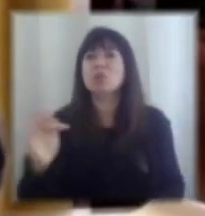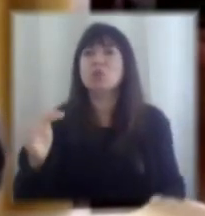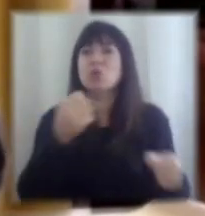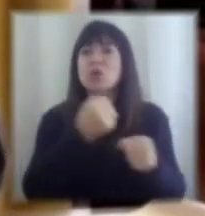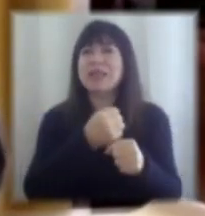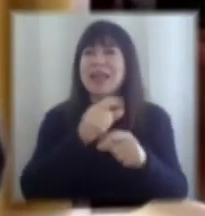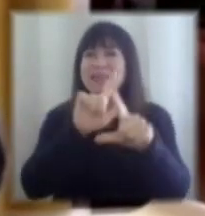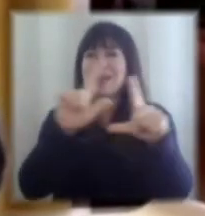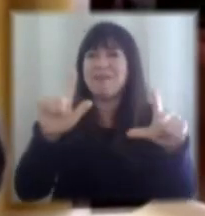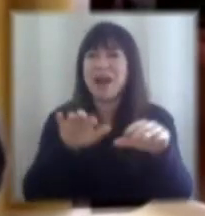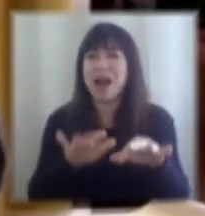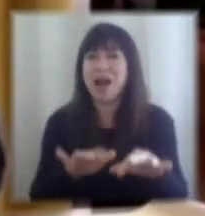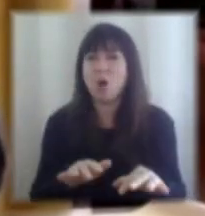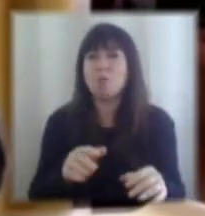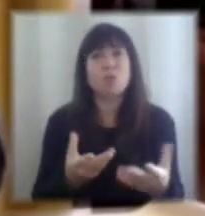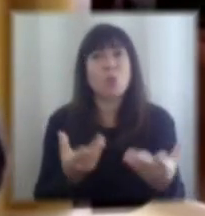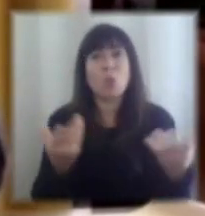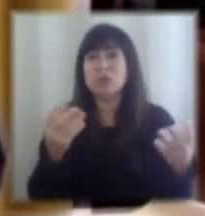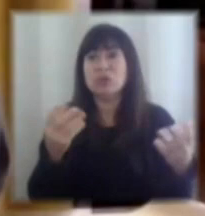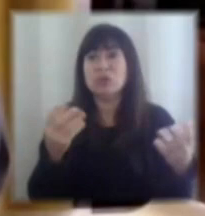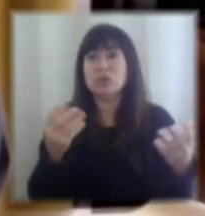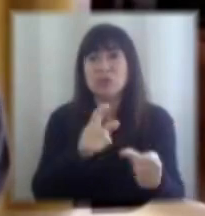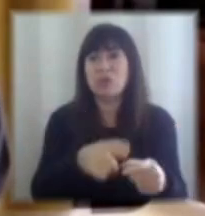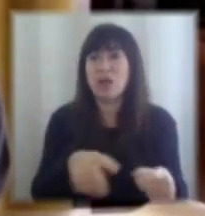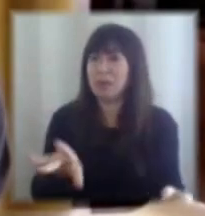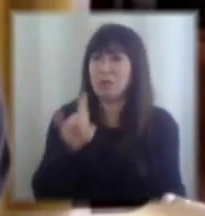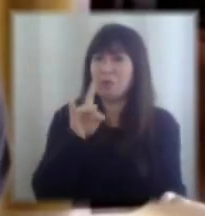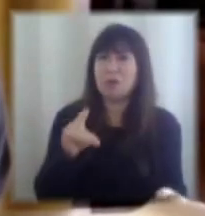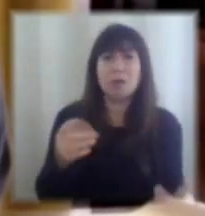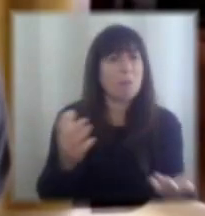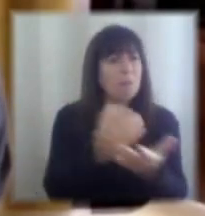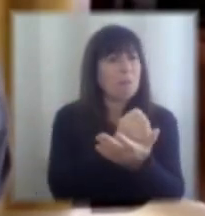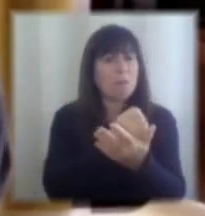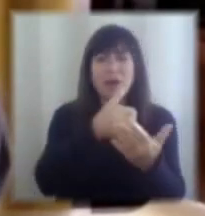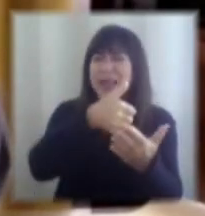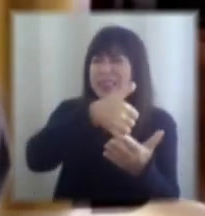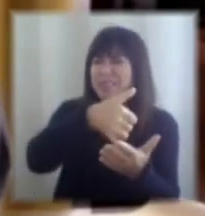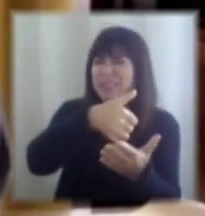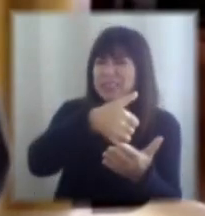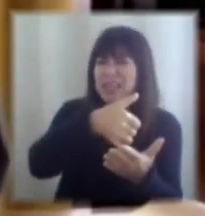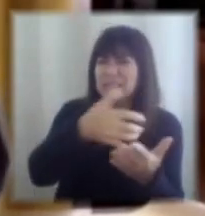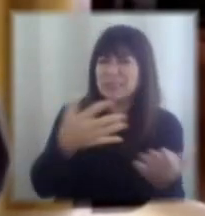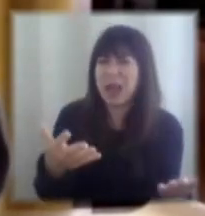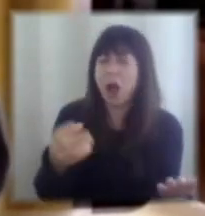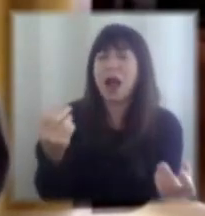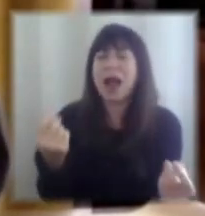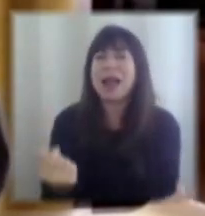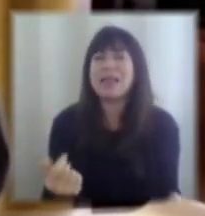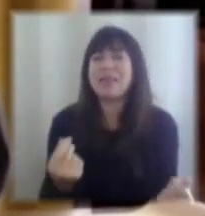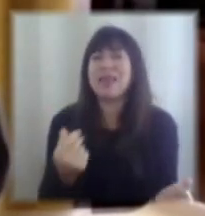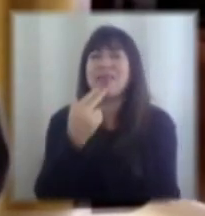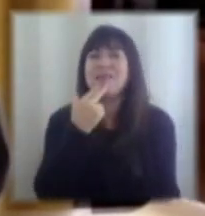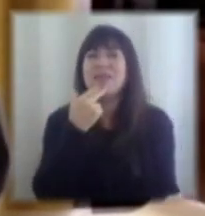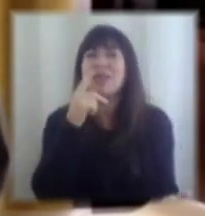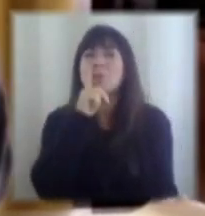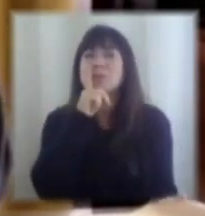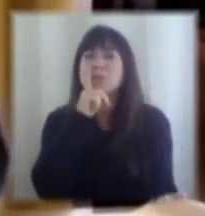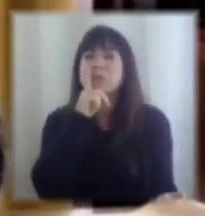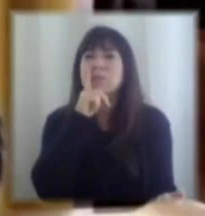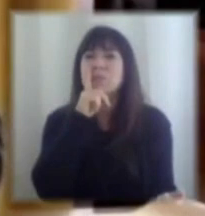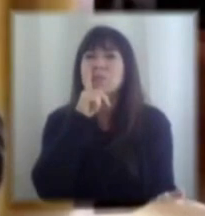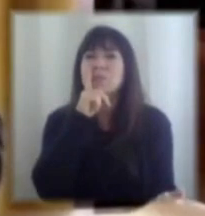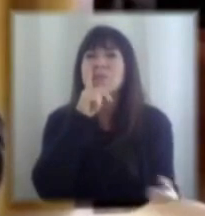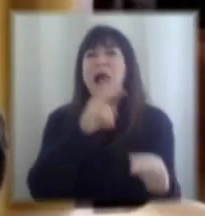donde muchos hemos descubierto cuántas ganancias de eficiencia cuántas ganancias de calidad de vida podemos obtener haciendo